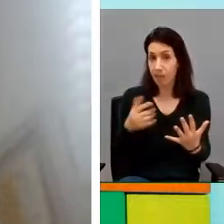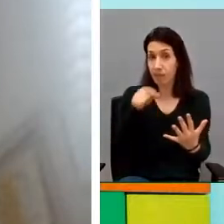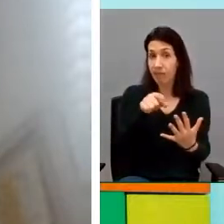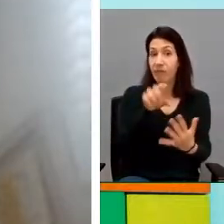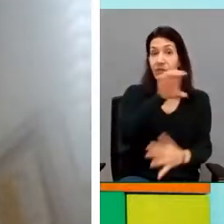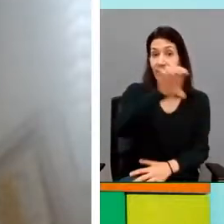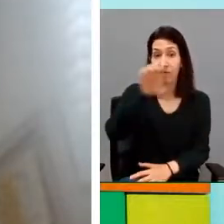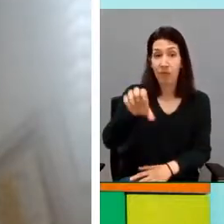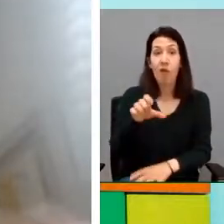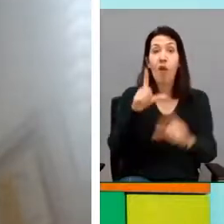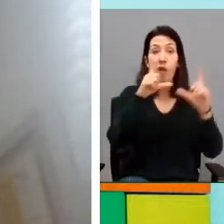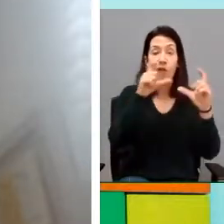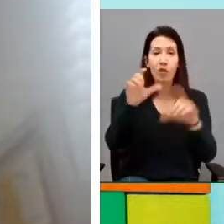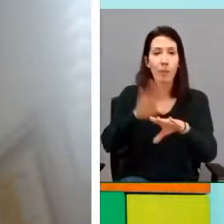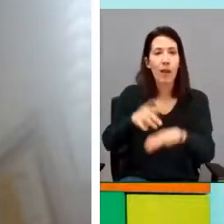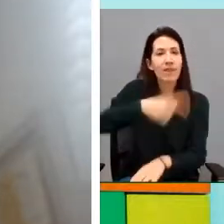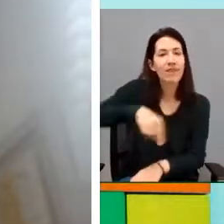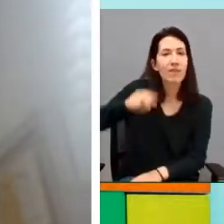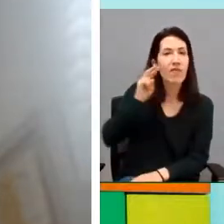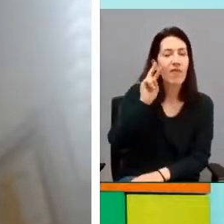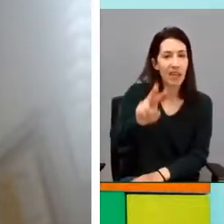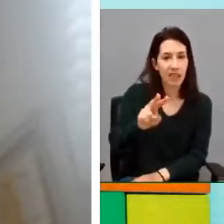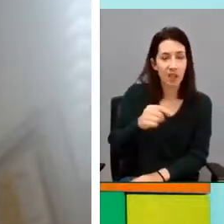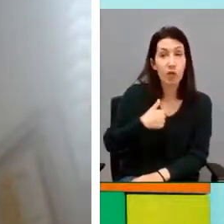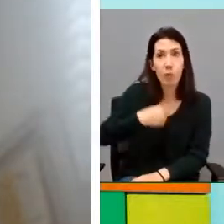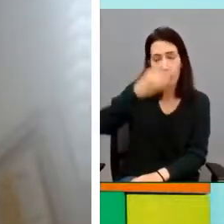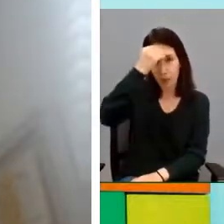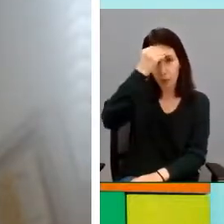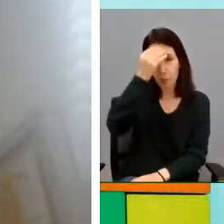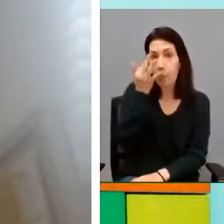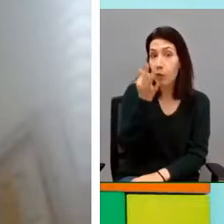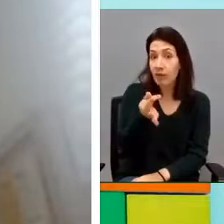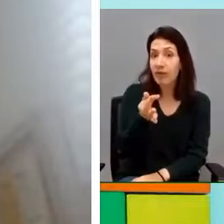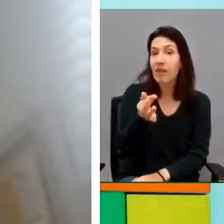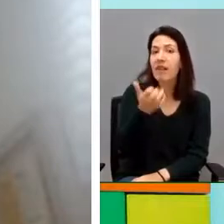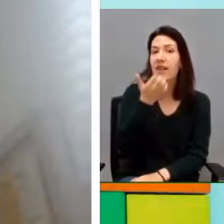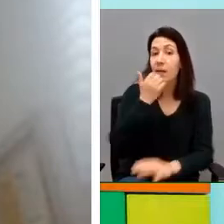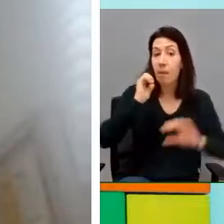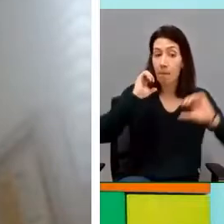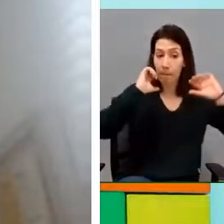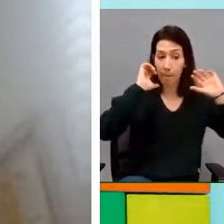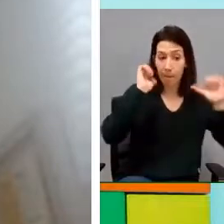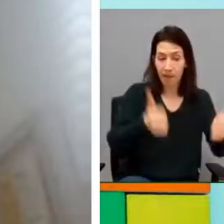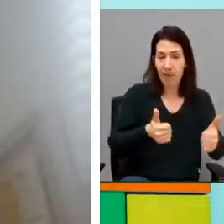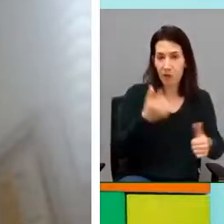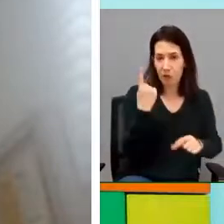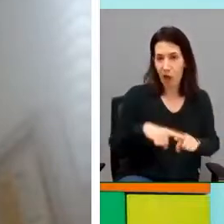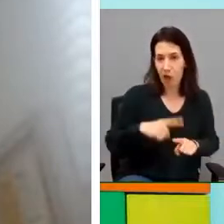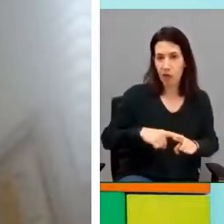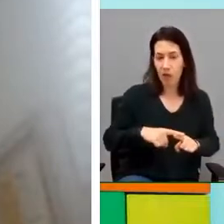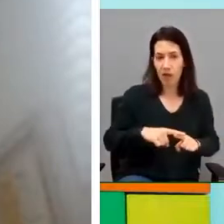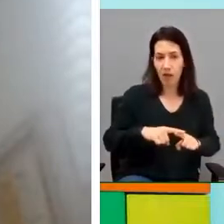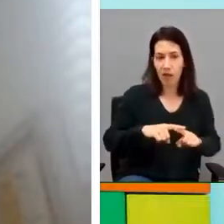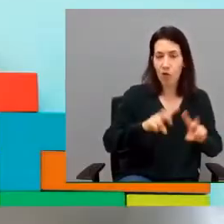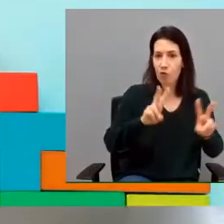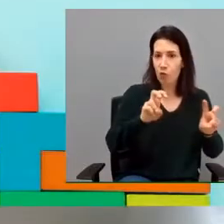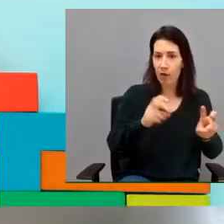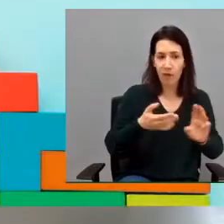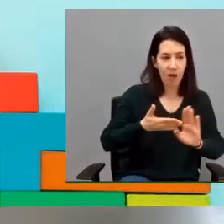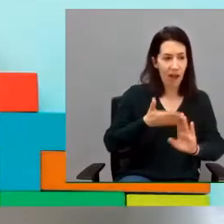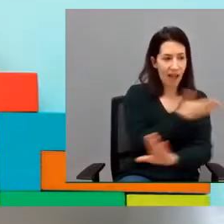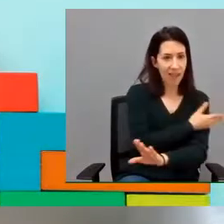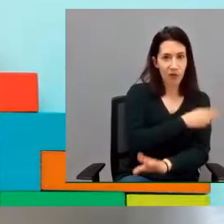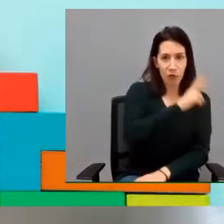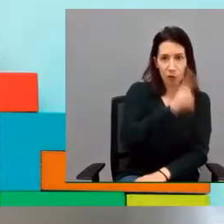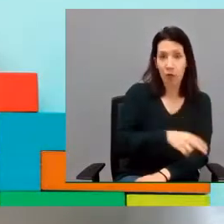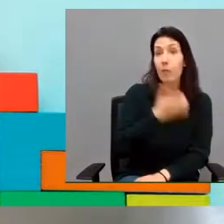para que vean un poco, porque yo pienso que es bueno cuando se inicia algo tan innovador como un programa en